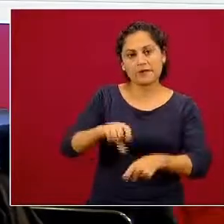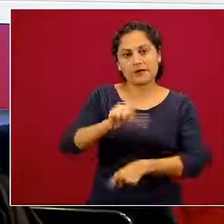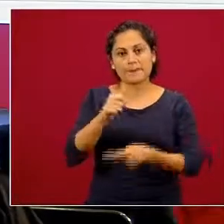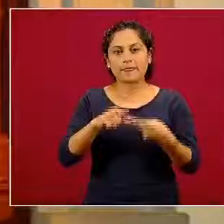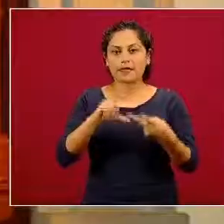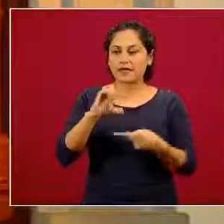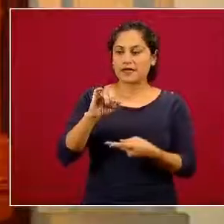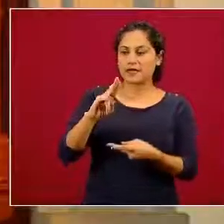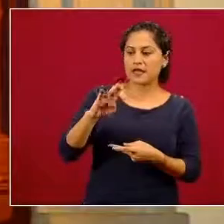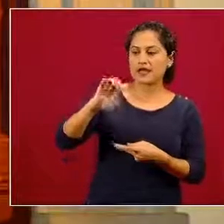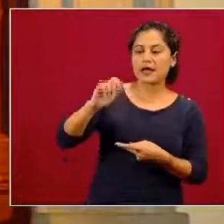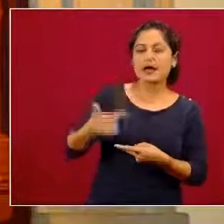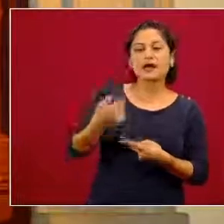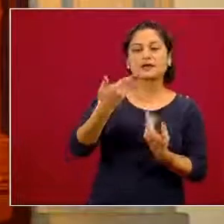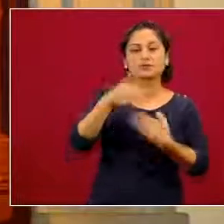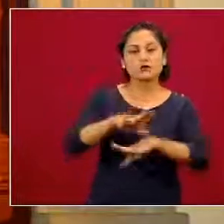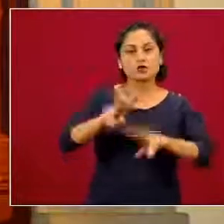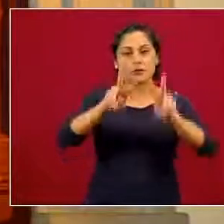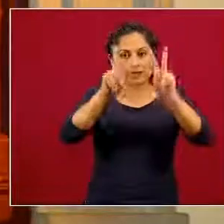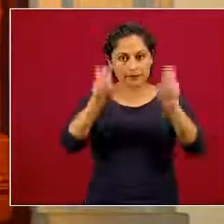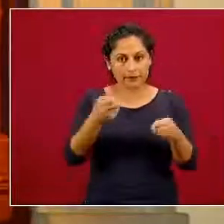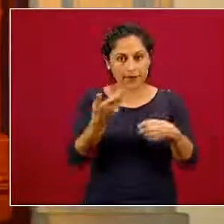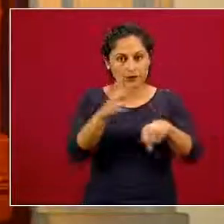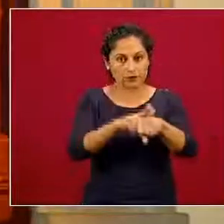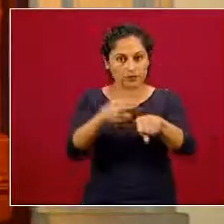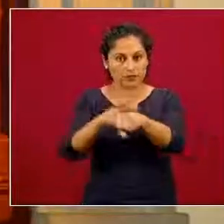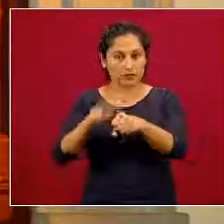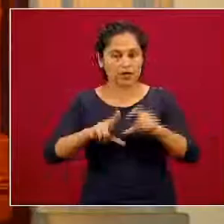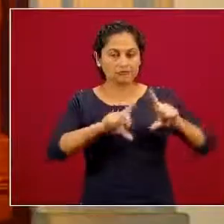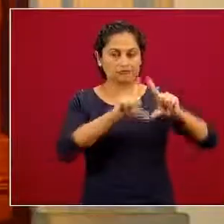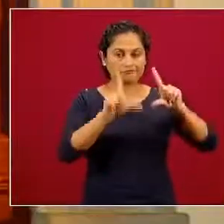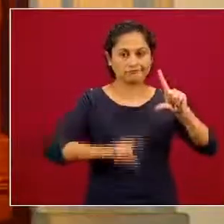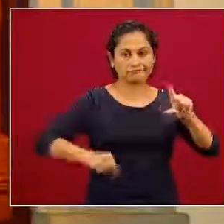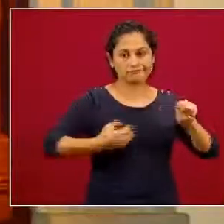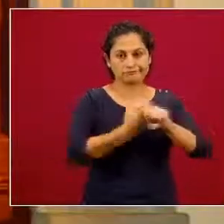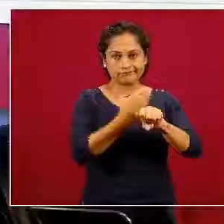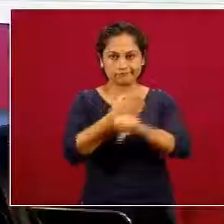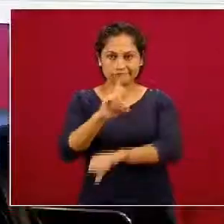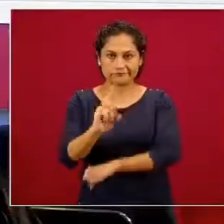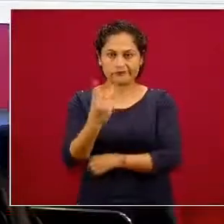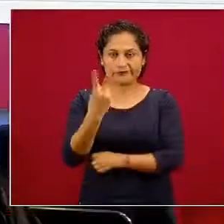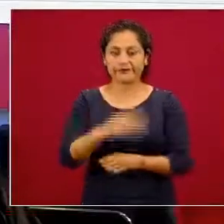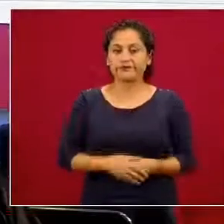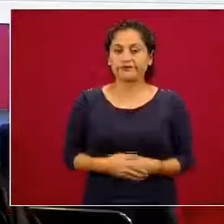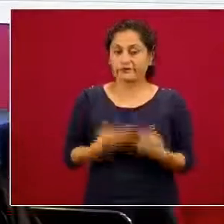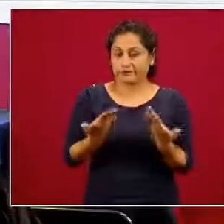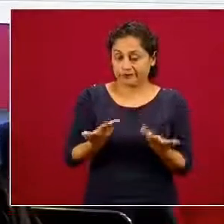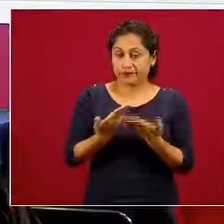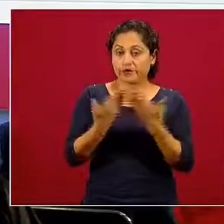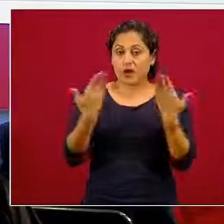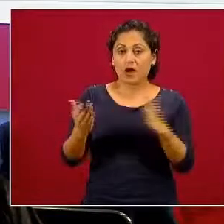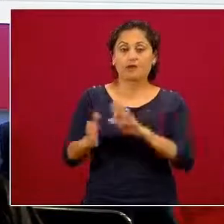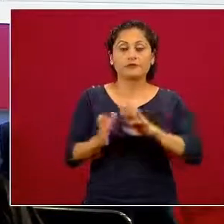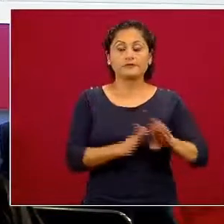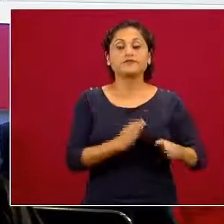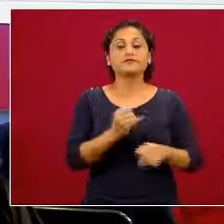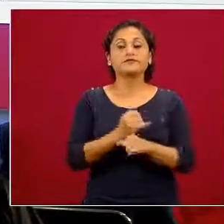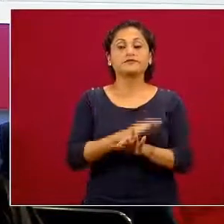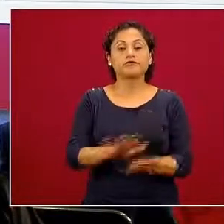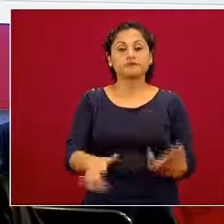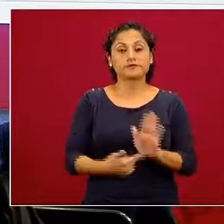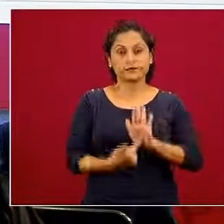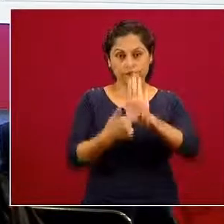hospitalización en todas las 32 entidades federativas. Entonces, bueno, vamos a actualizar ahora sí los datos